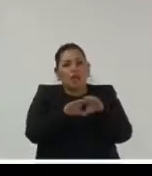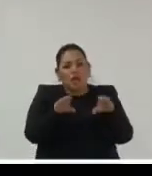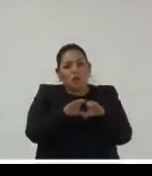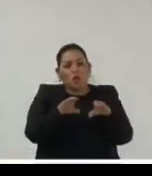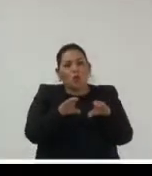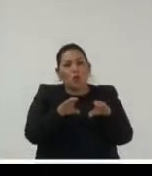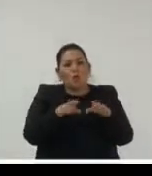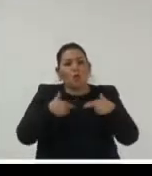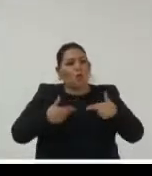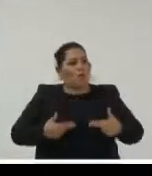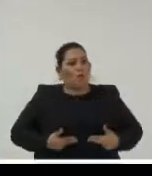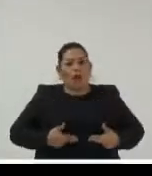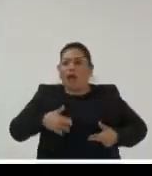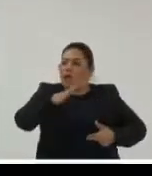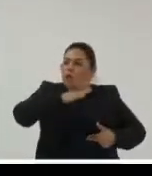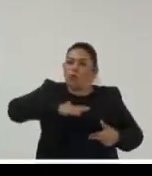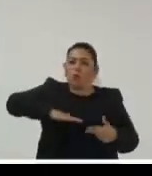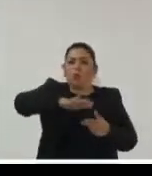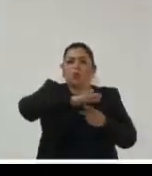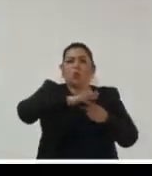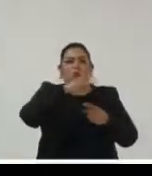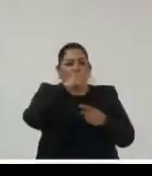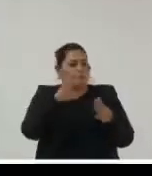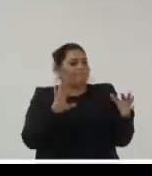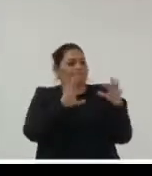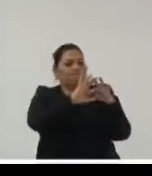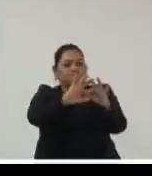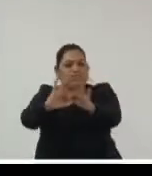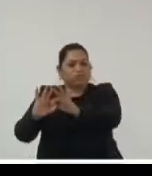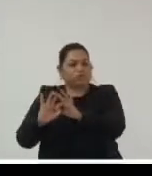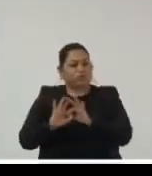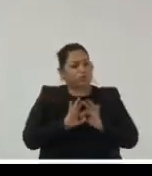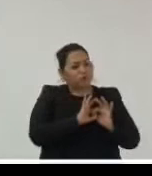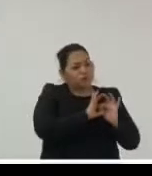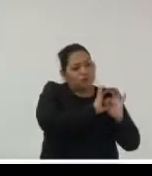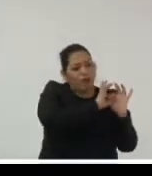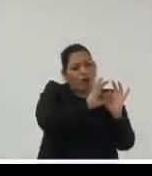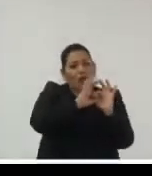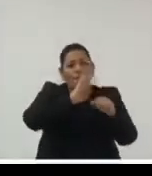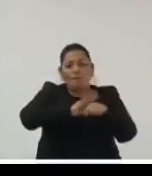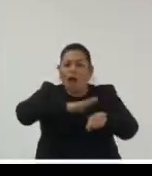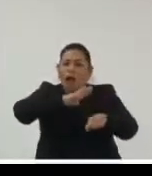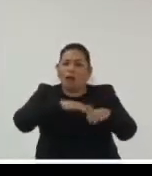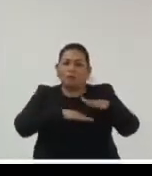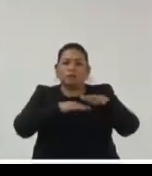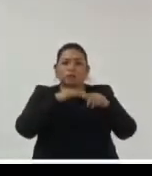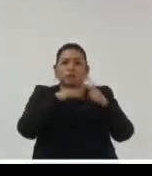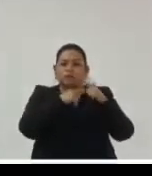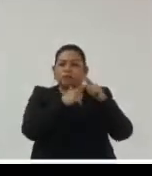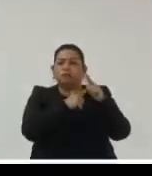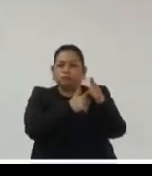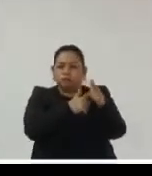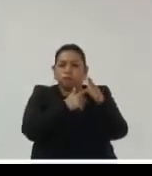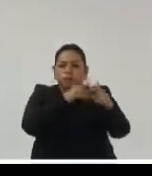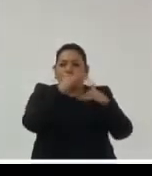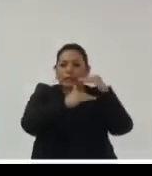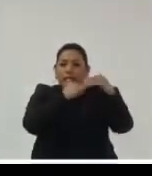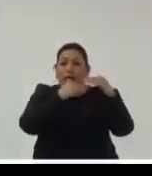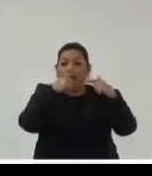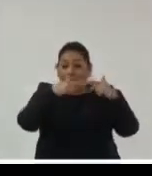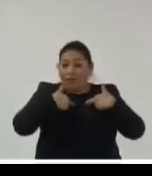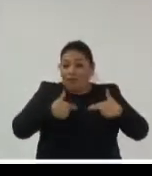seres humanos que somos que dependemos de la cooperación heterotécnica para lograr hacer más si no no seríamos la especie